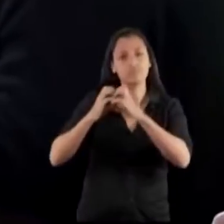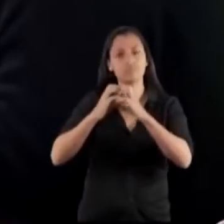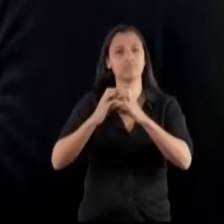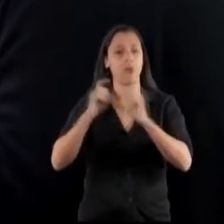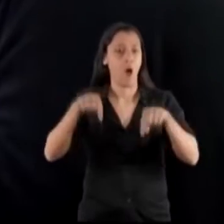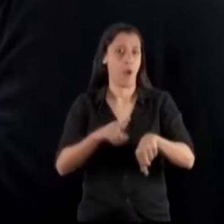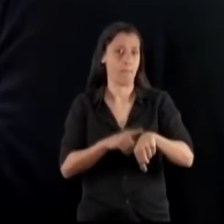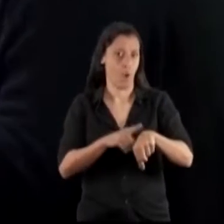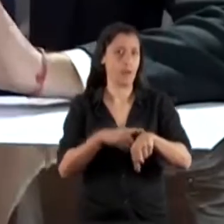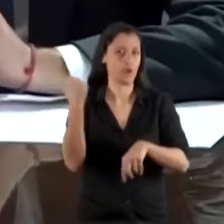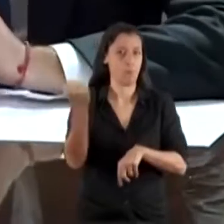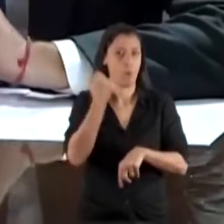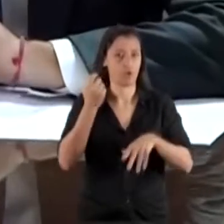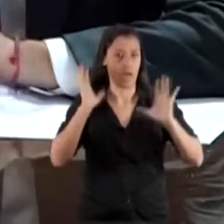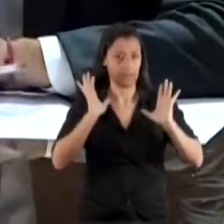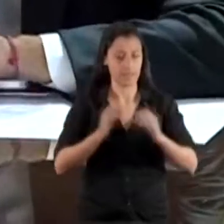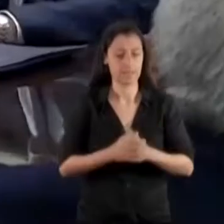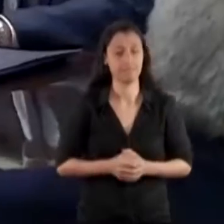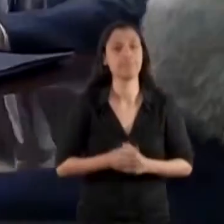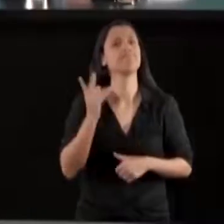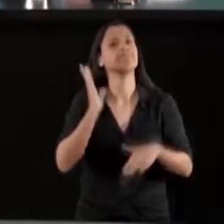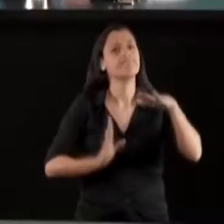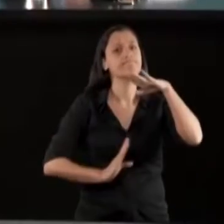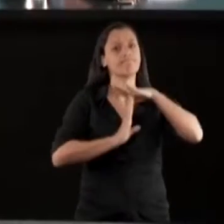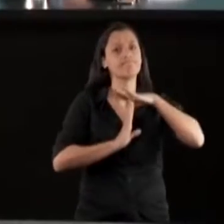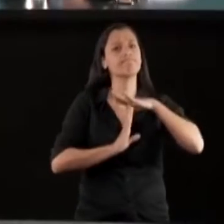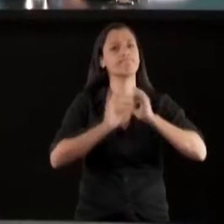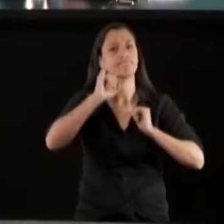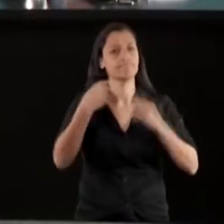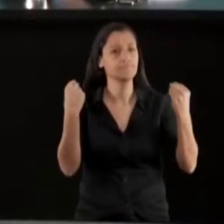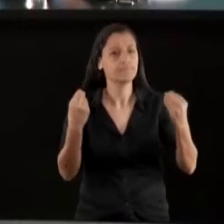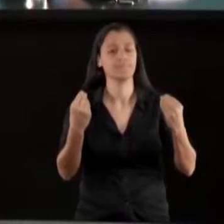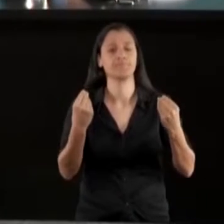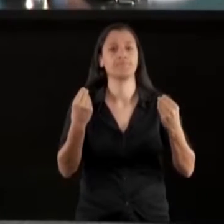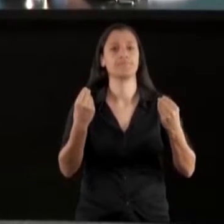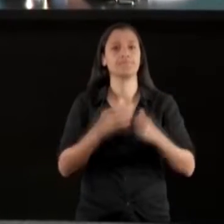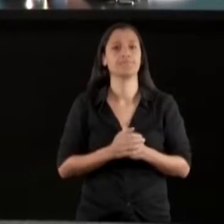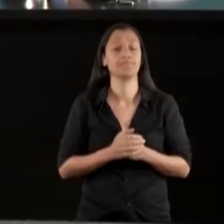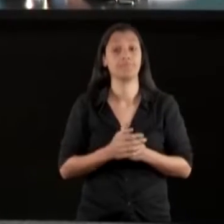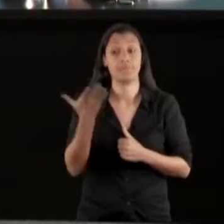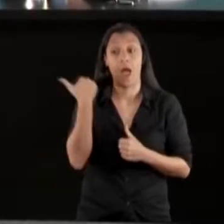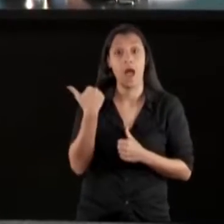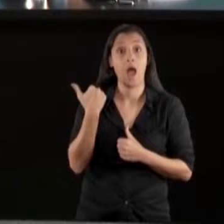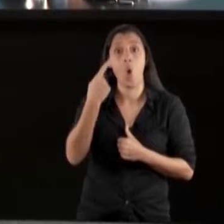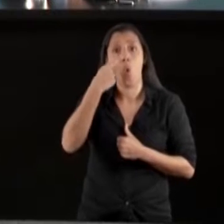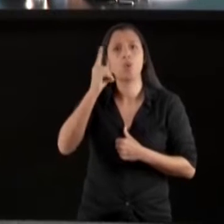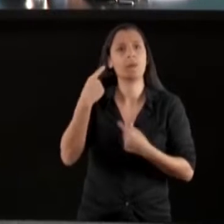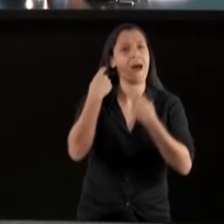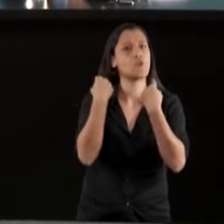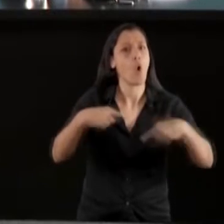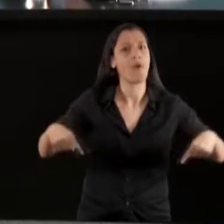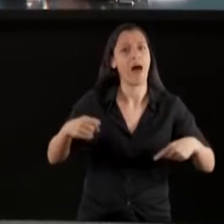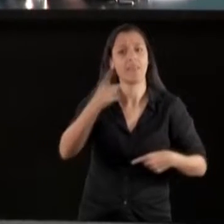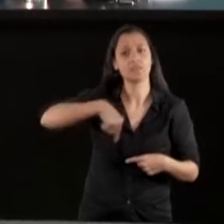actualidad. Bueno, fundamentalmente a partir de los últimos indicadores y registros que